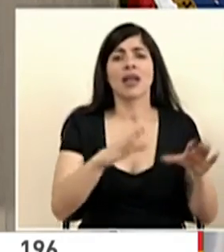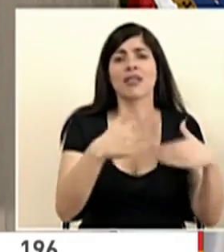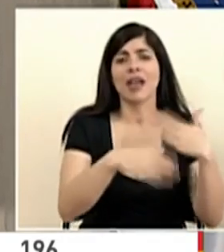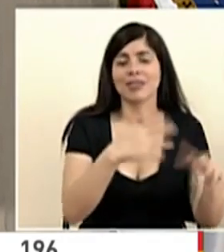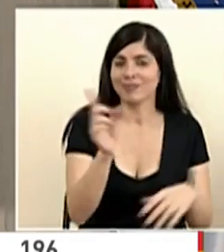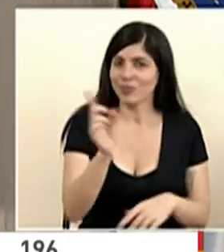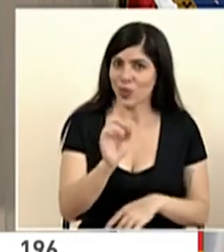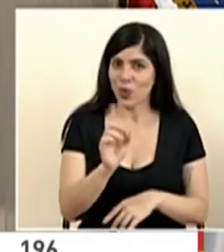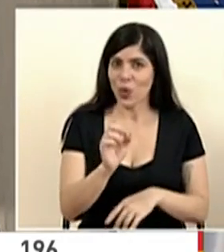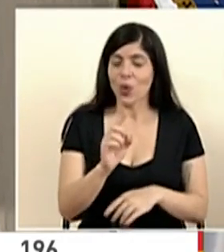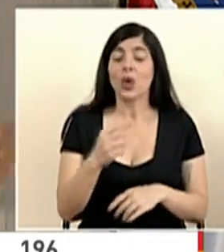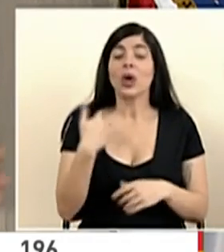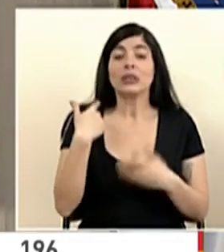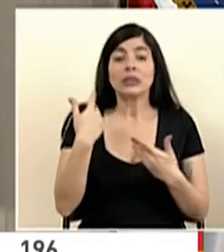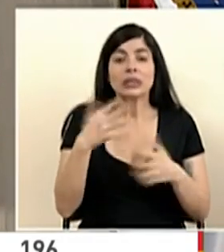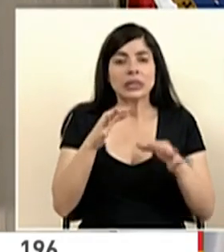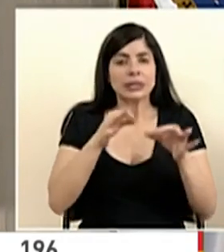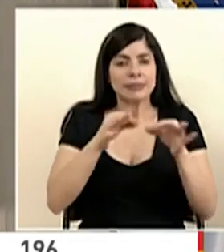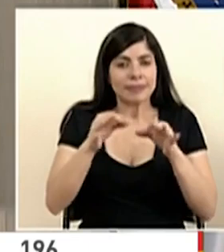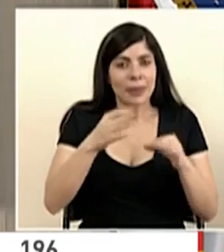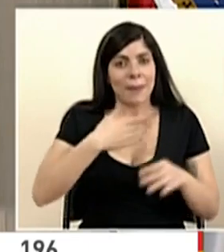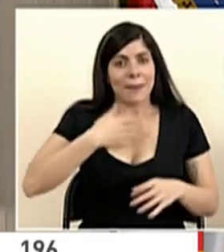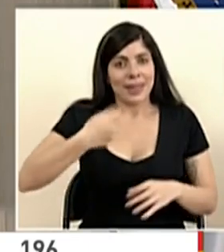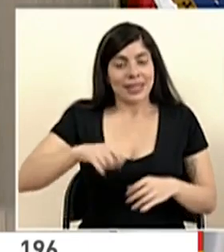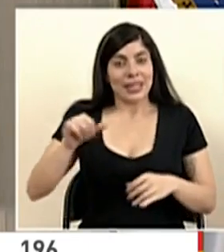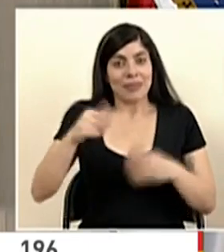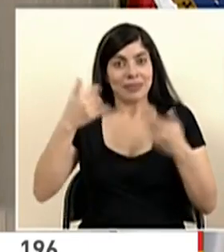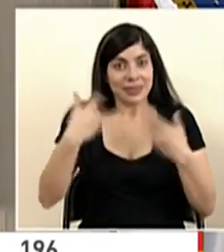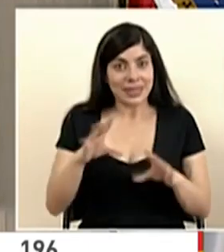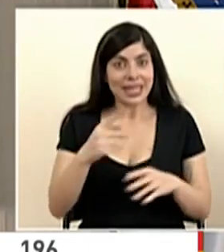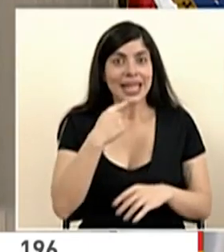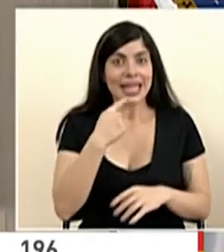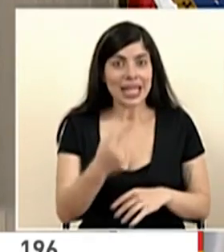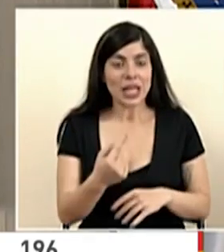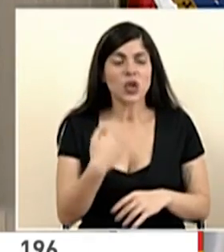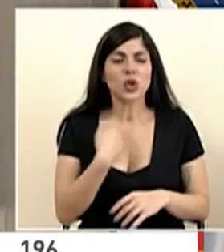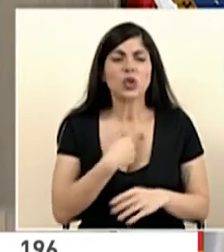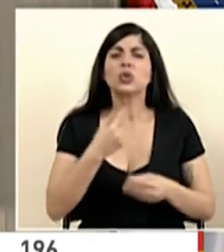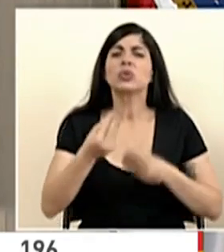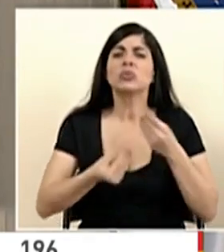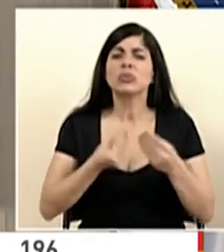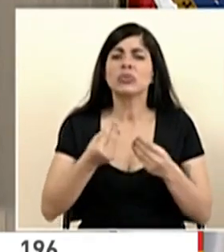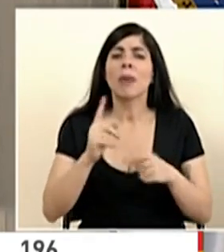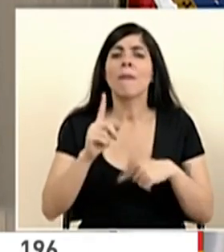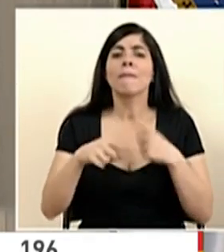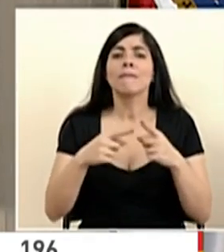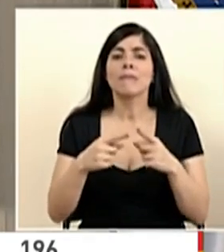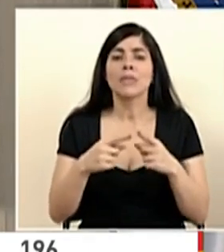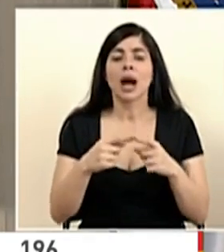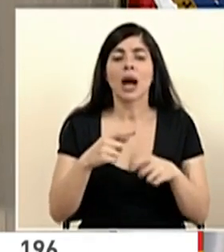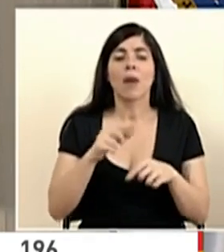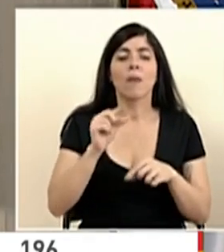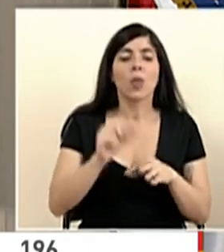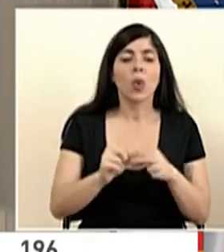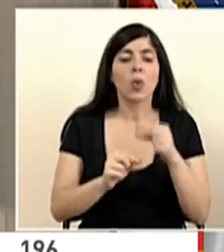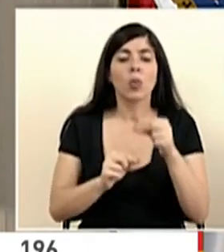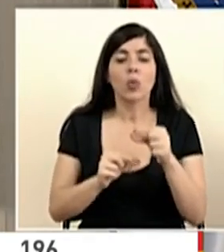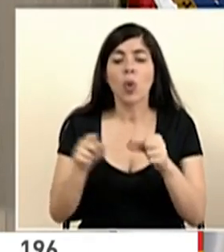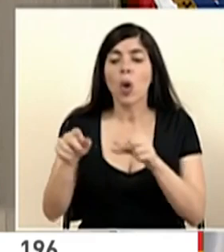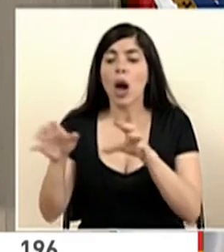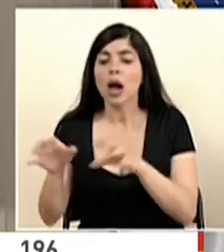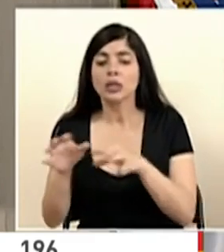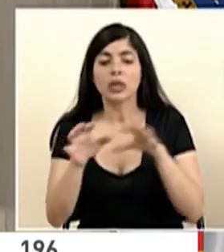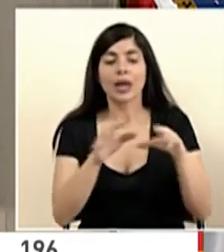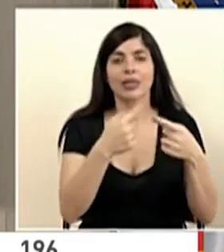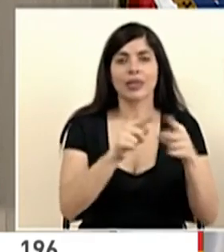Como indicaba anteriormente, y el presidente ya también lo indicó, vamos a movernos en diferentes momentos y vamos